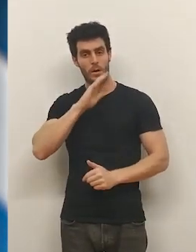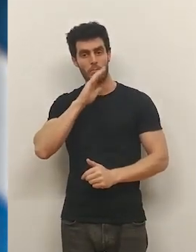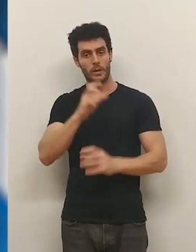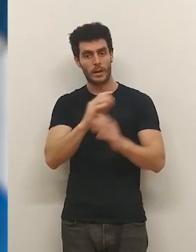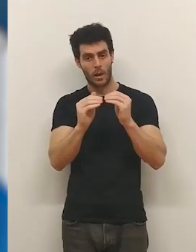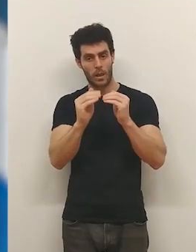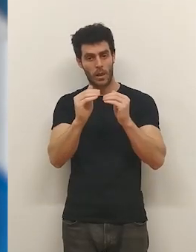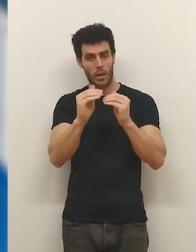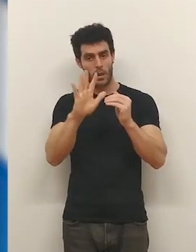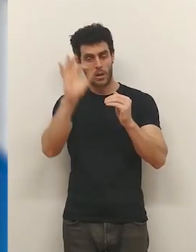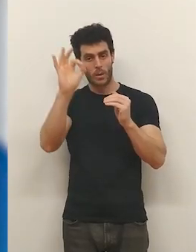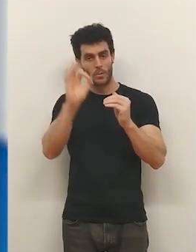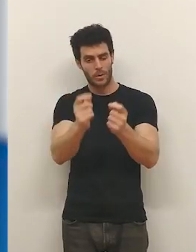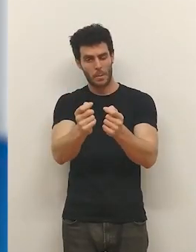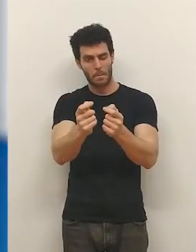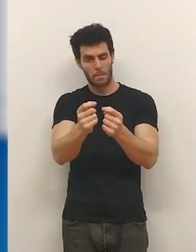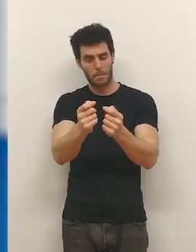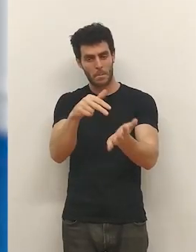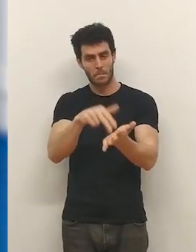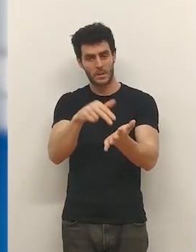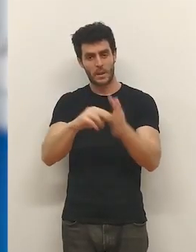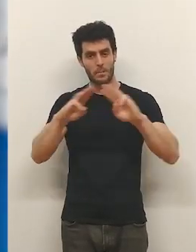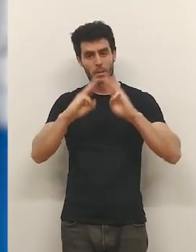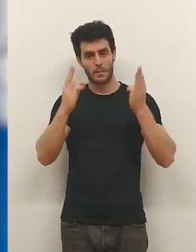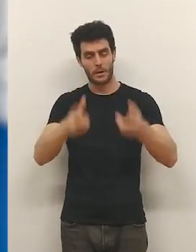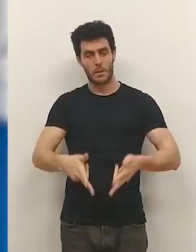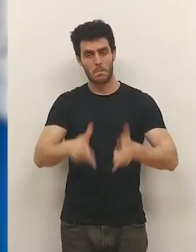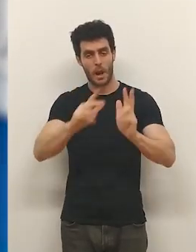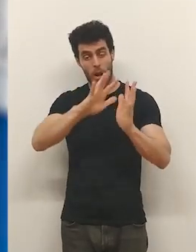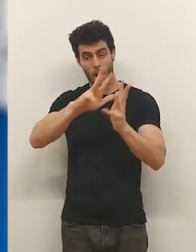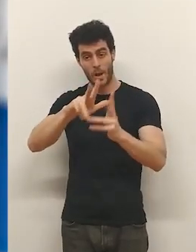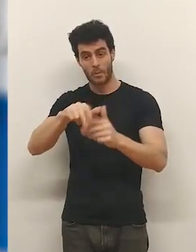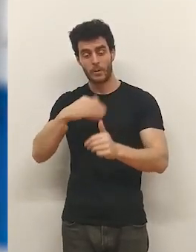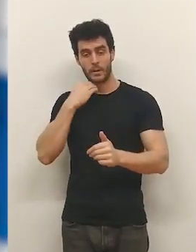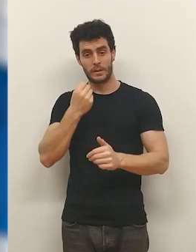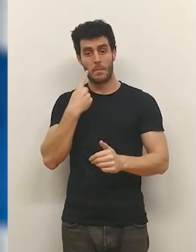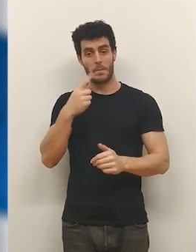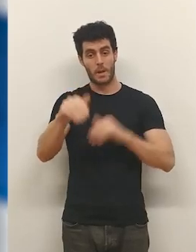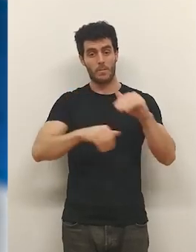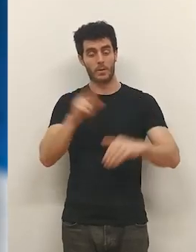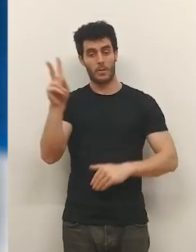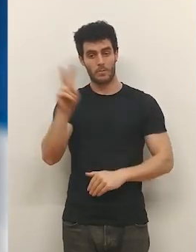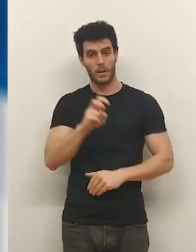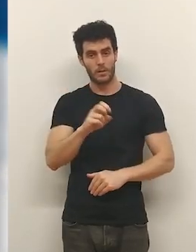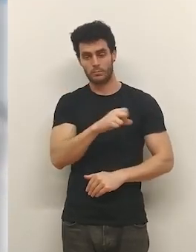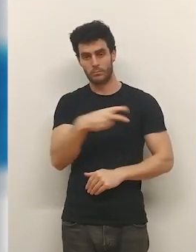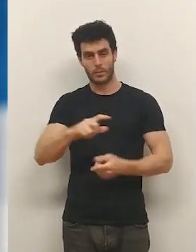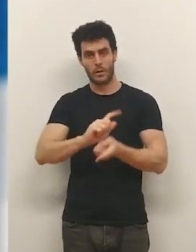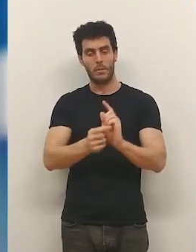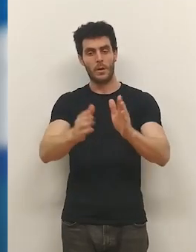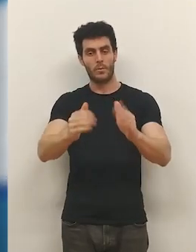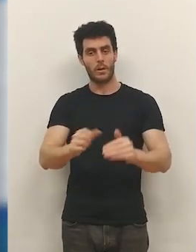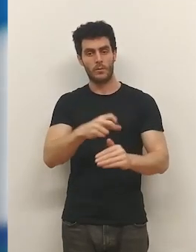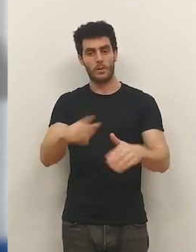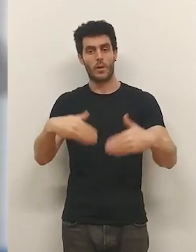...porque superaban por muy poco el límite del 5%... ...que permite presencia parlamentaria. El recuento de esos casi 1.000 votos válidos... ...no ha producido